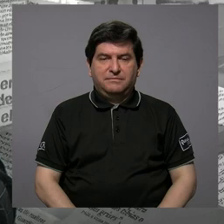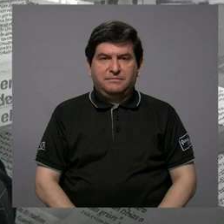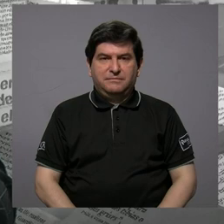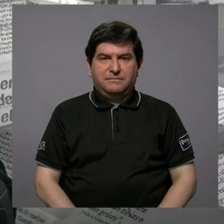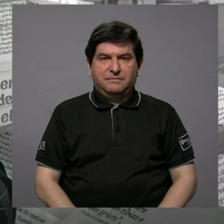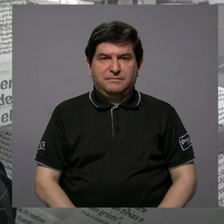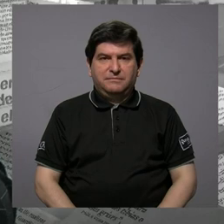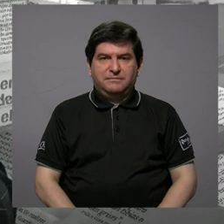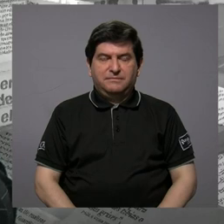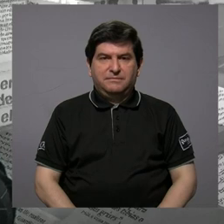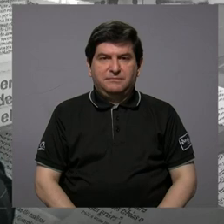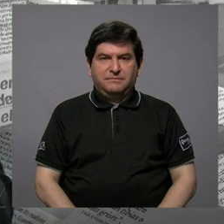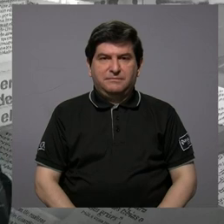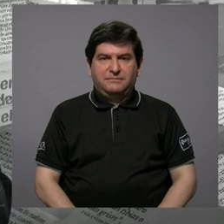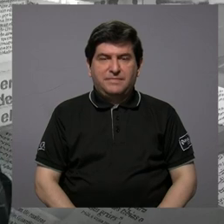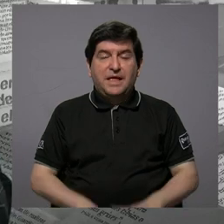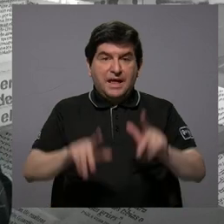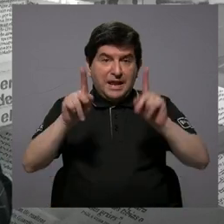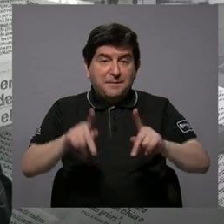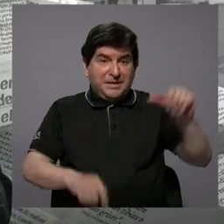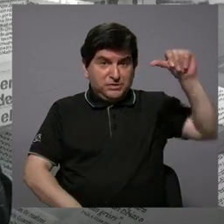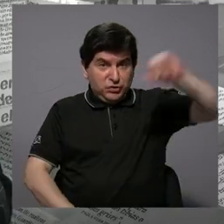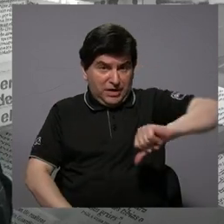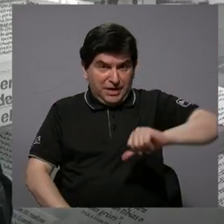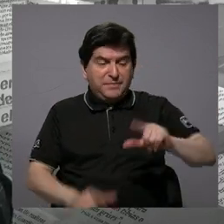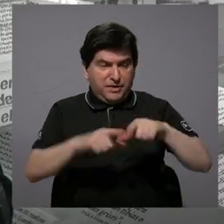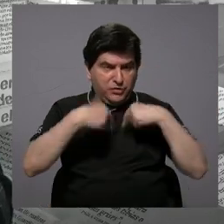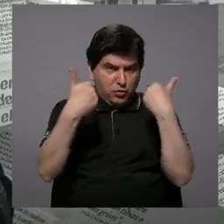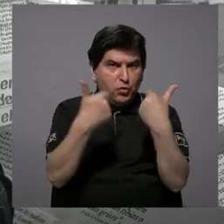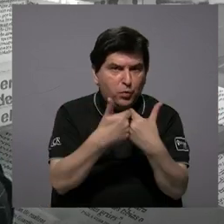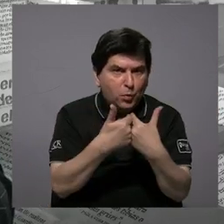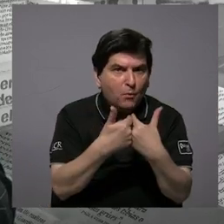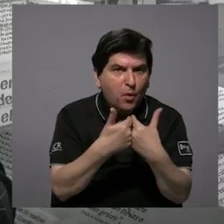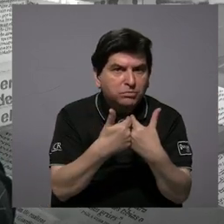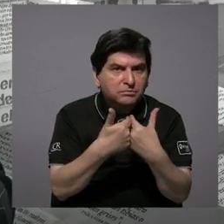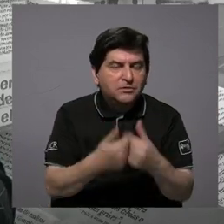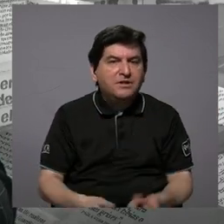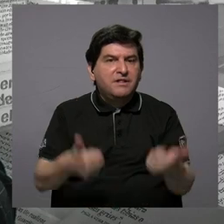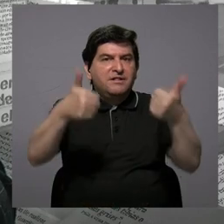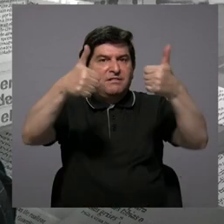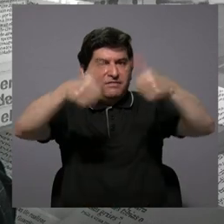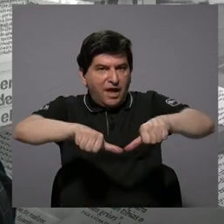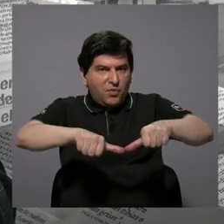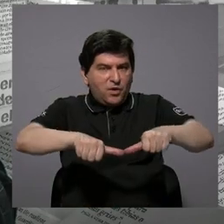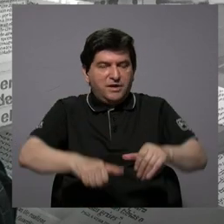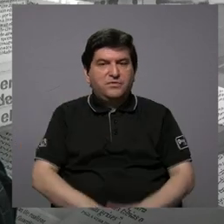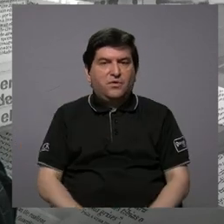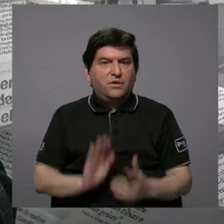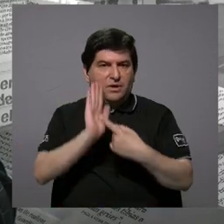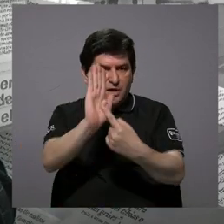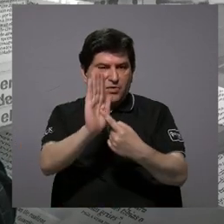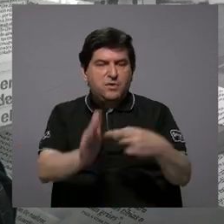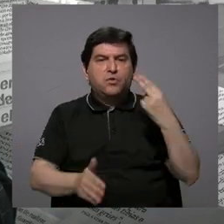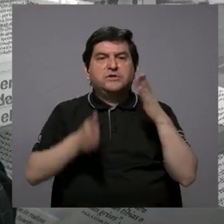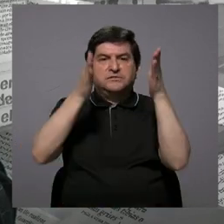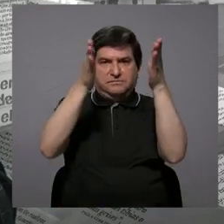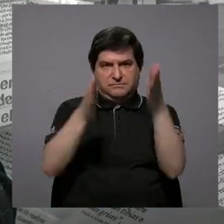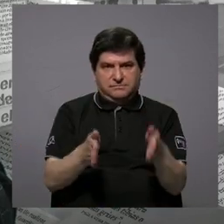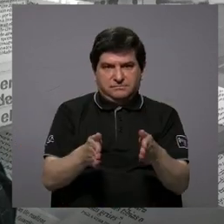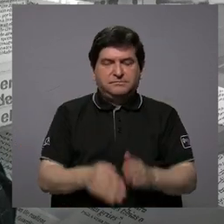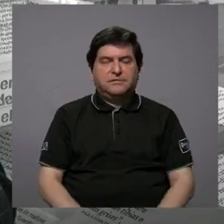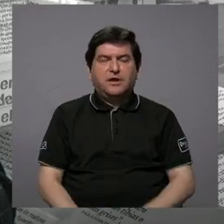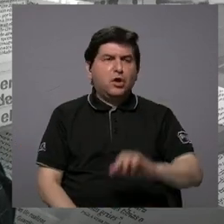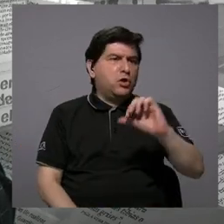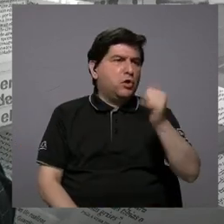el que había perdido, estaba en el bando perdedor, de acuerdo a lo que recogen historiadores,